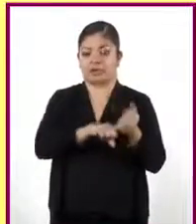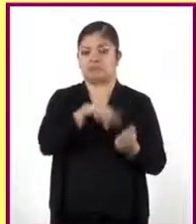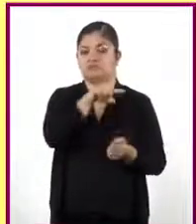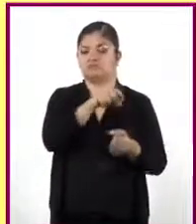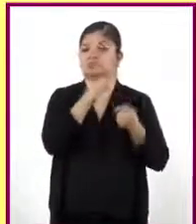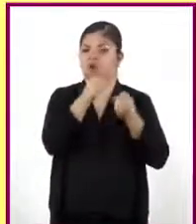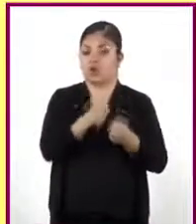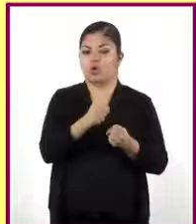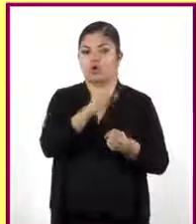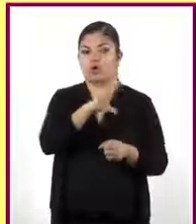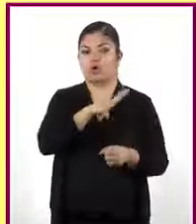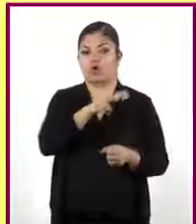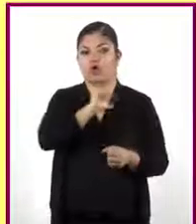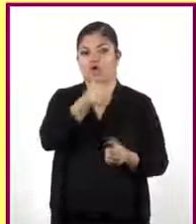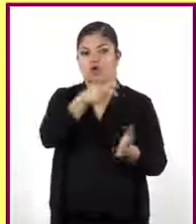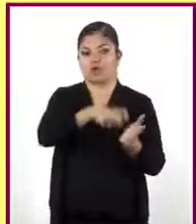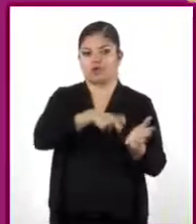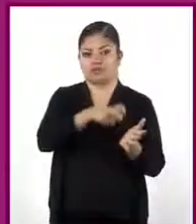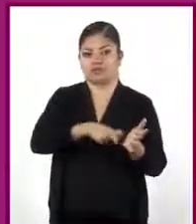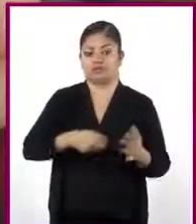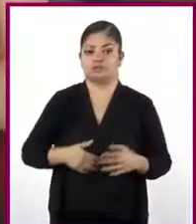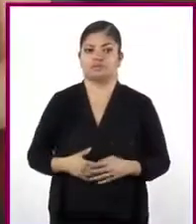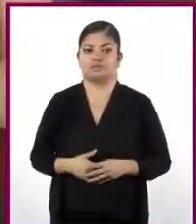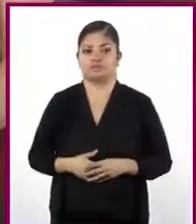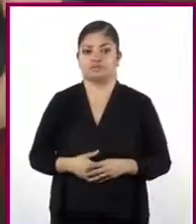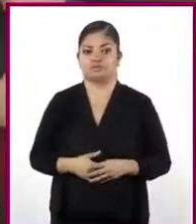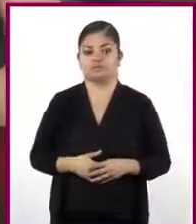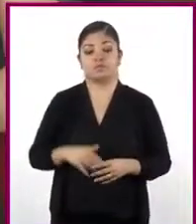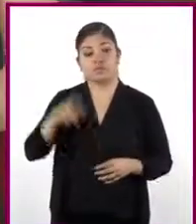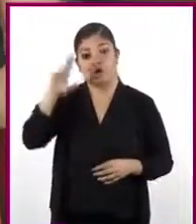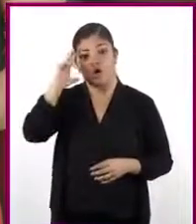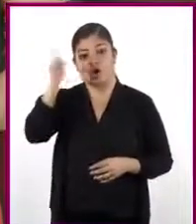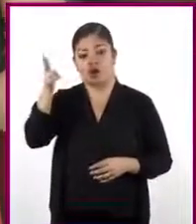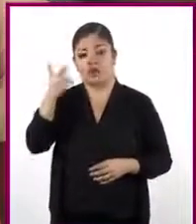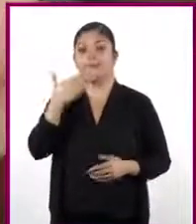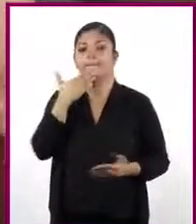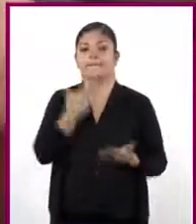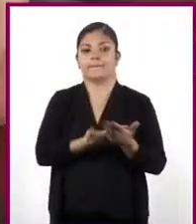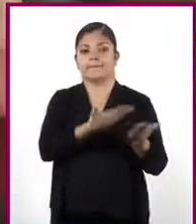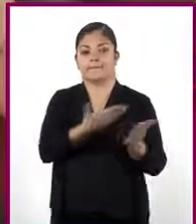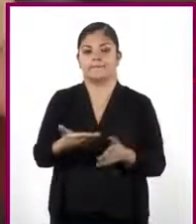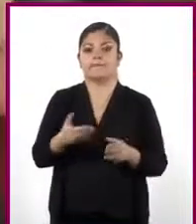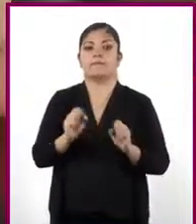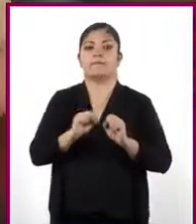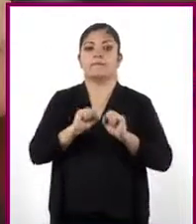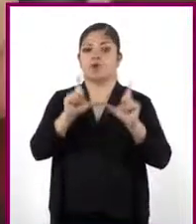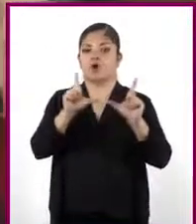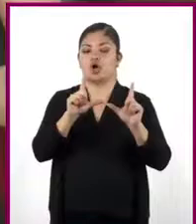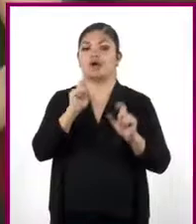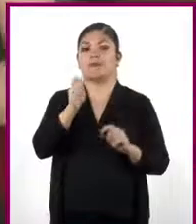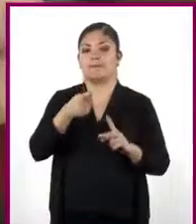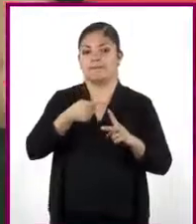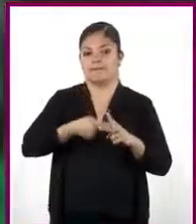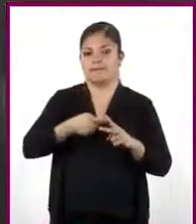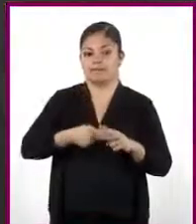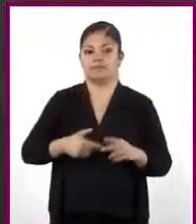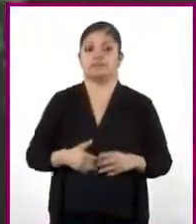resolverán nuevos ejercicios. ¡Hola! Bienvenidos nuevamente al blog de las matemáticas.